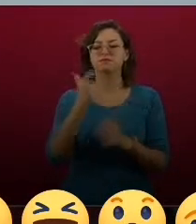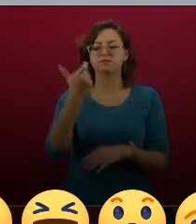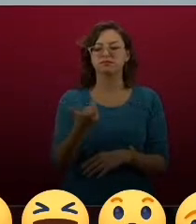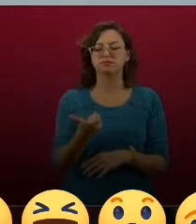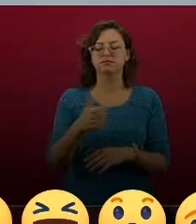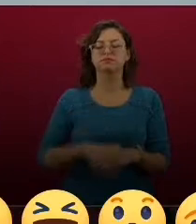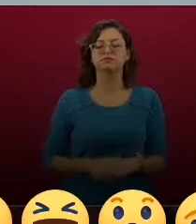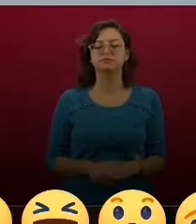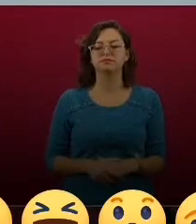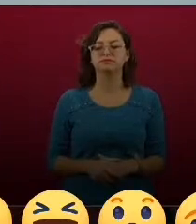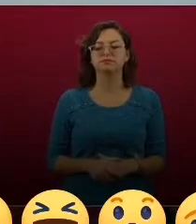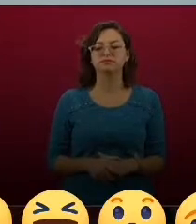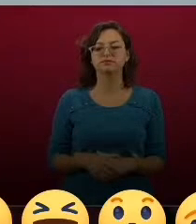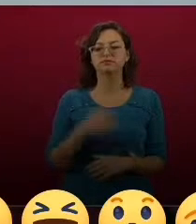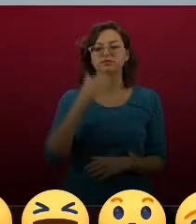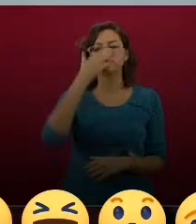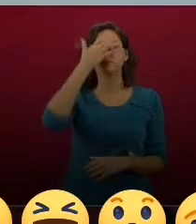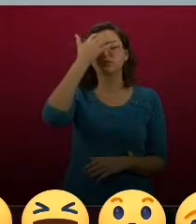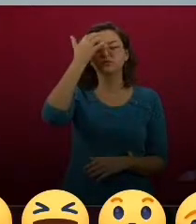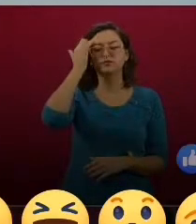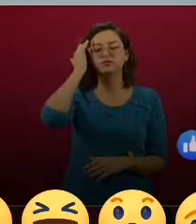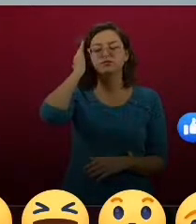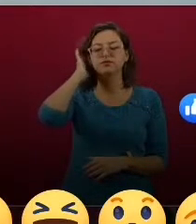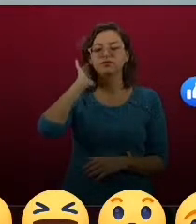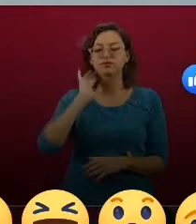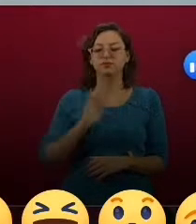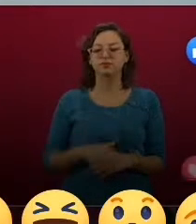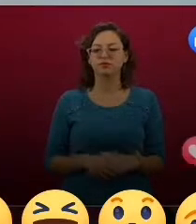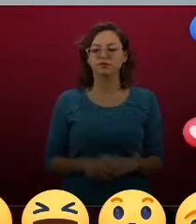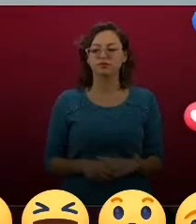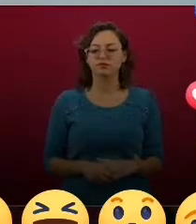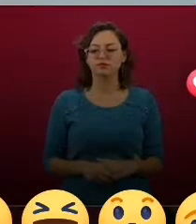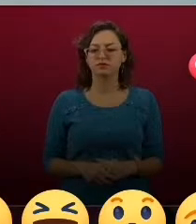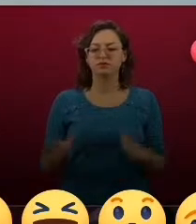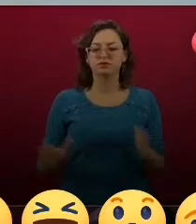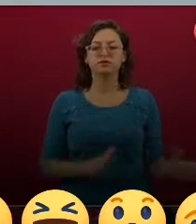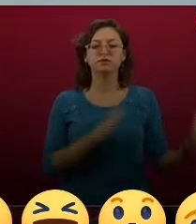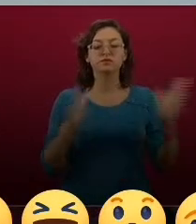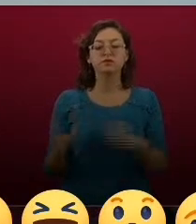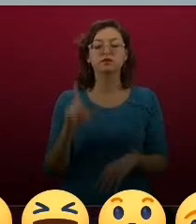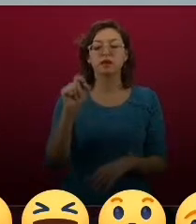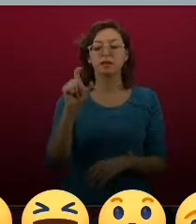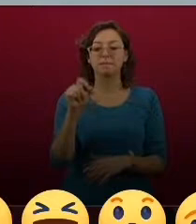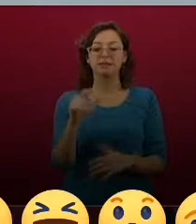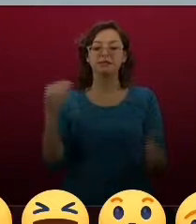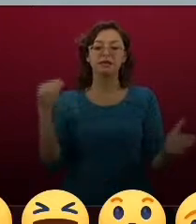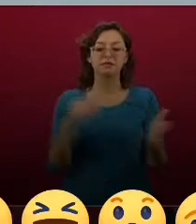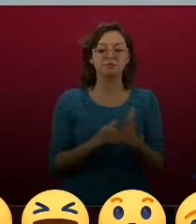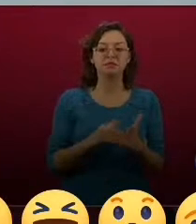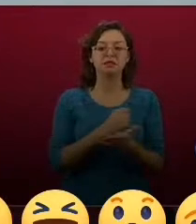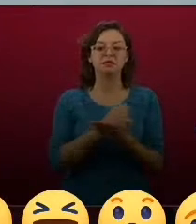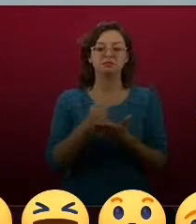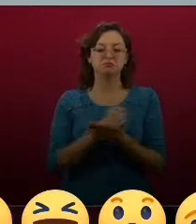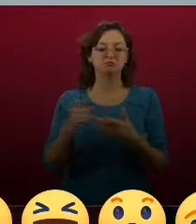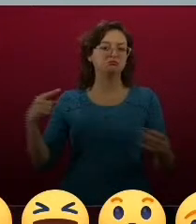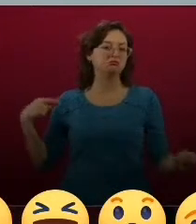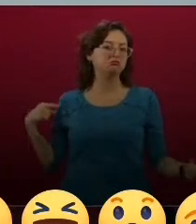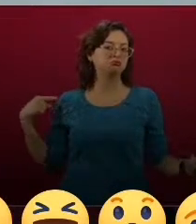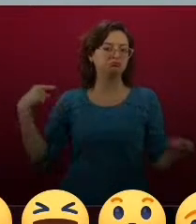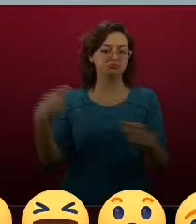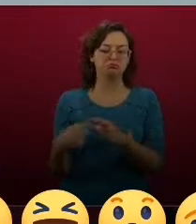Ah, bueno, también un dato interesante, que cerca de 20 mil créditos han generado desde el 2007 a la fecha de este tipo.